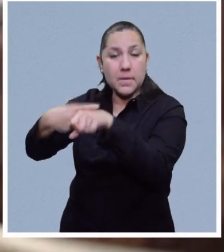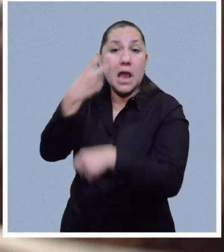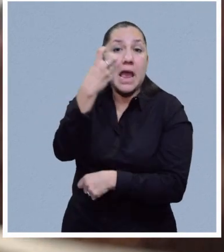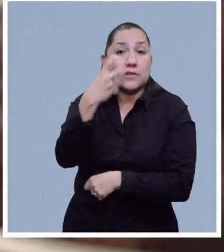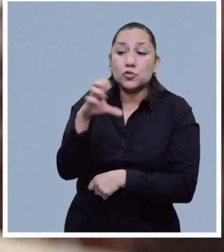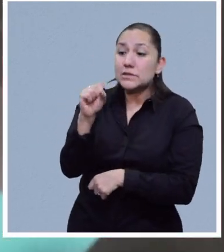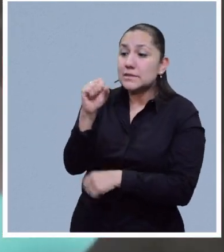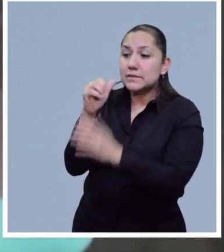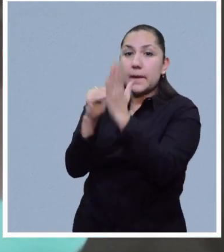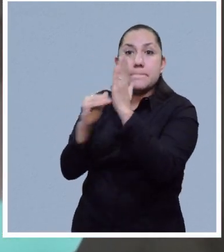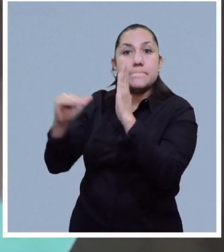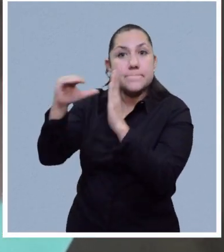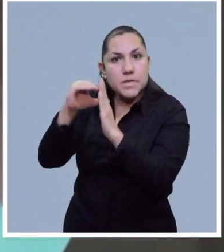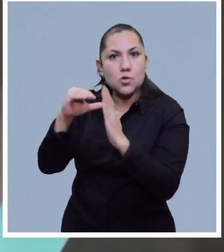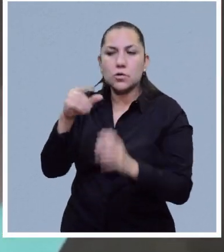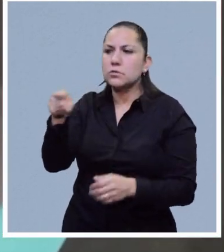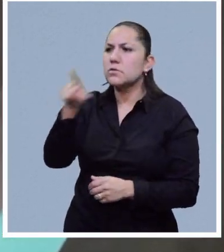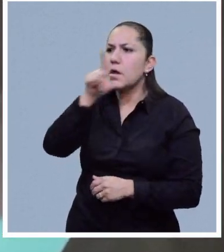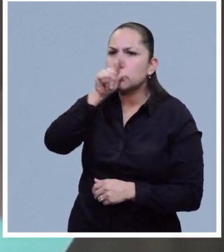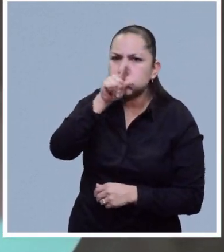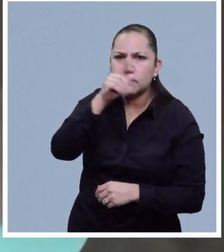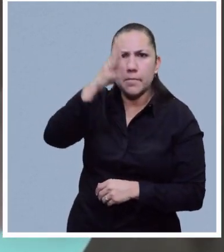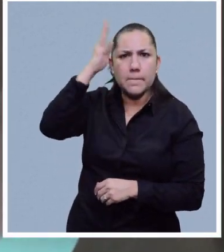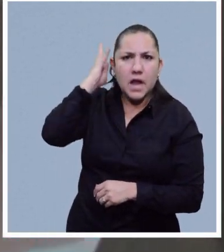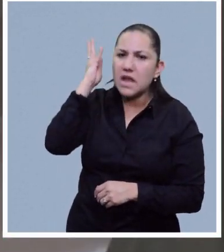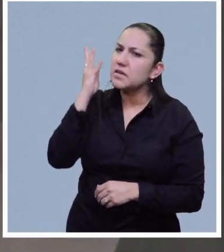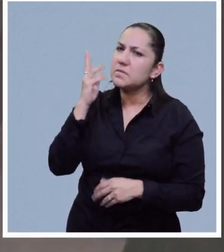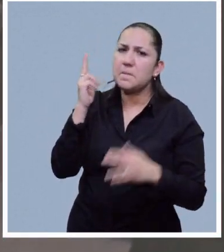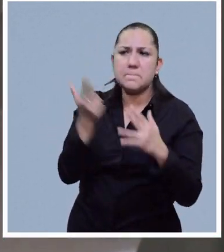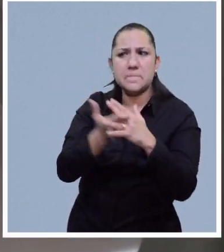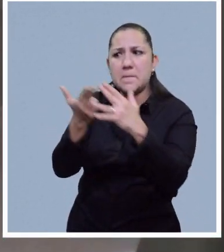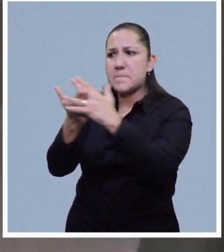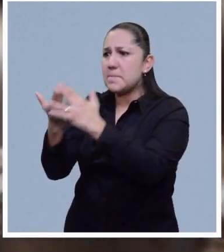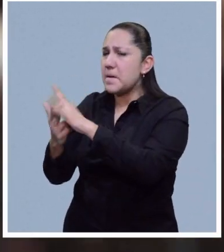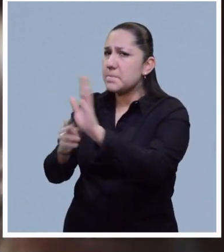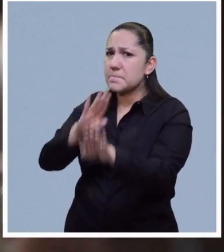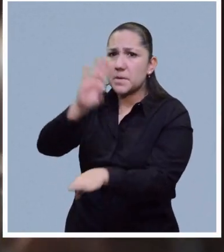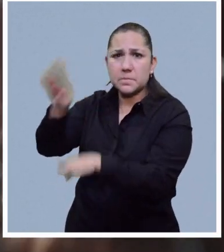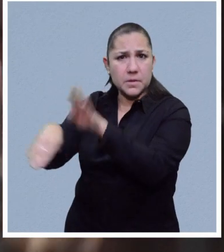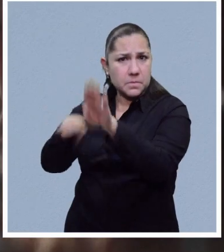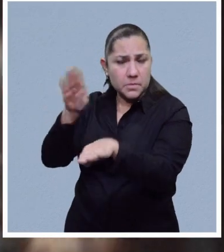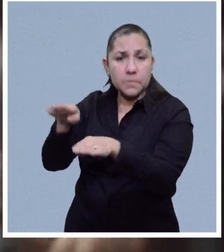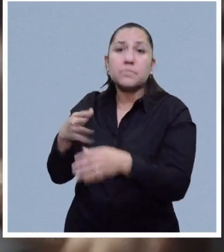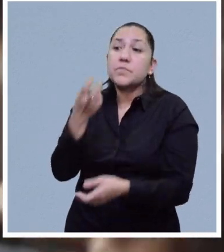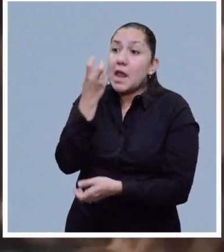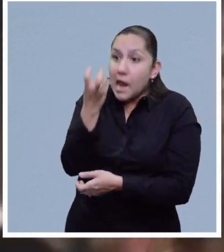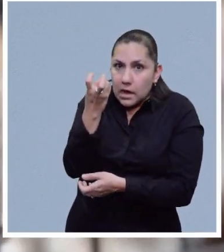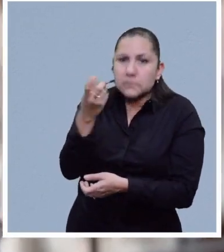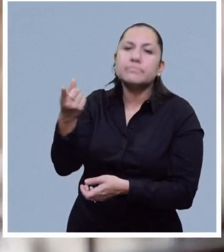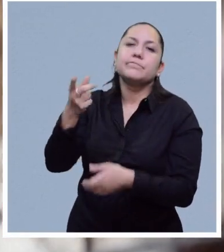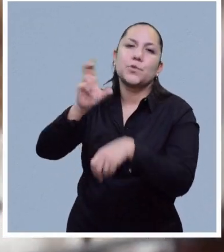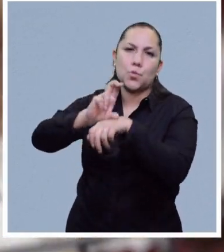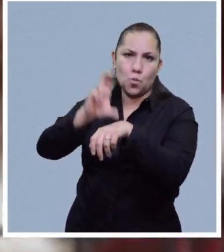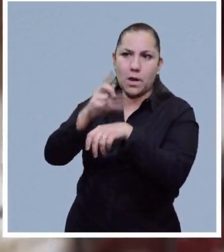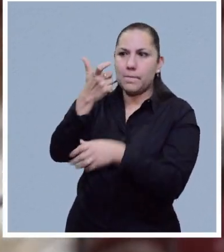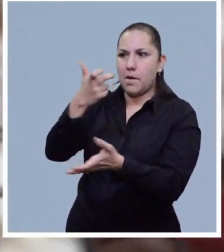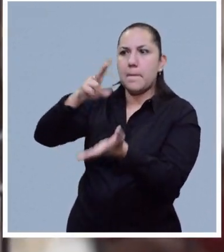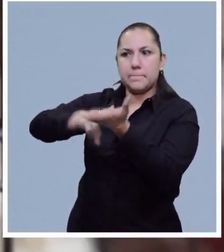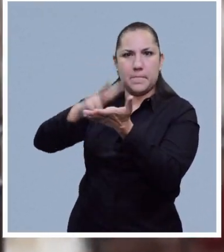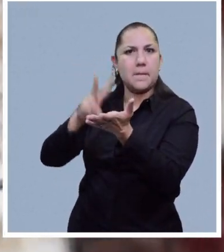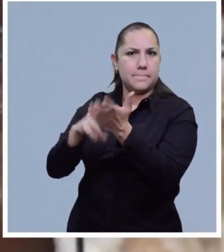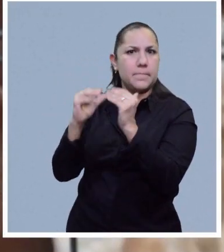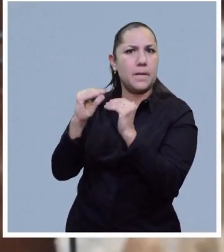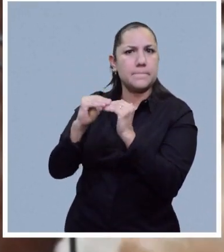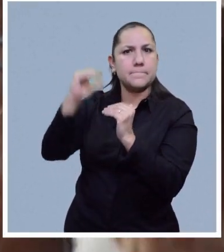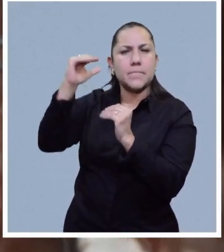sacrificar casi 60 millones de aves, lo cual causó una baja considerable en la producción y un incremento del precio del huevo,